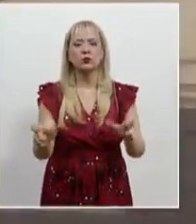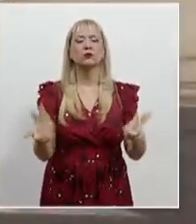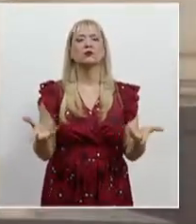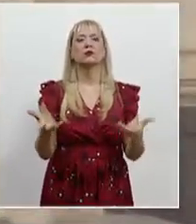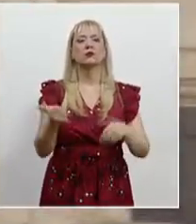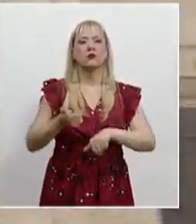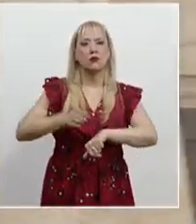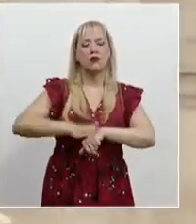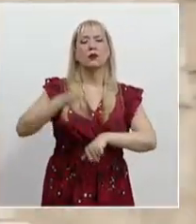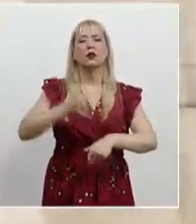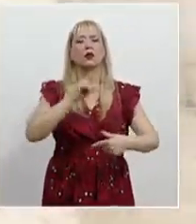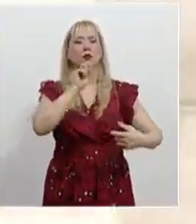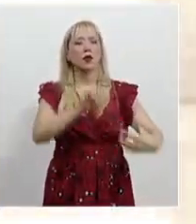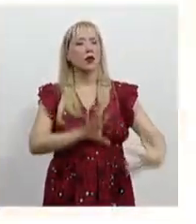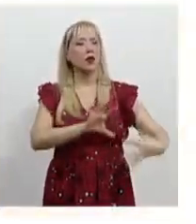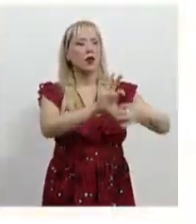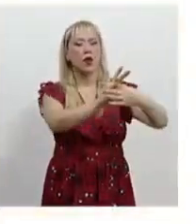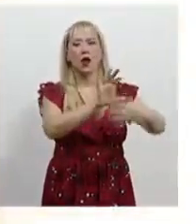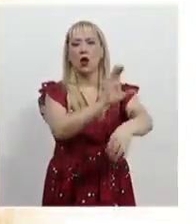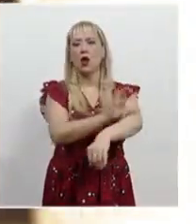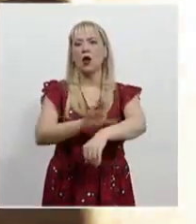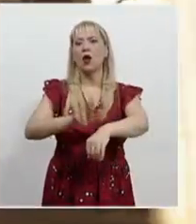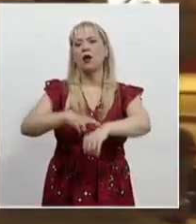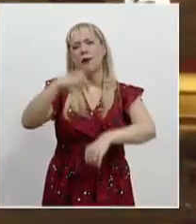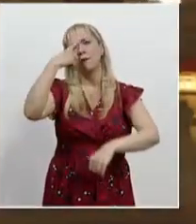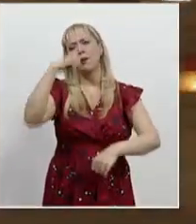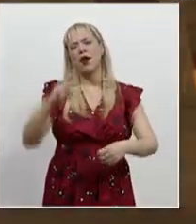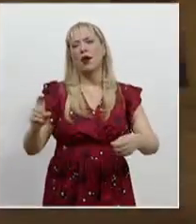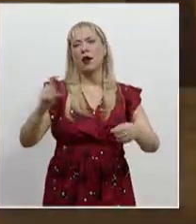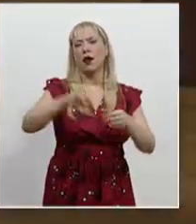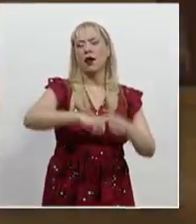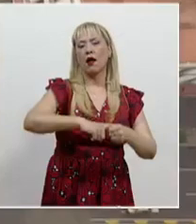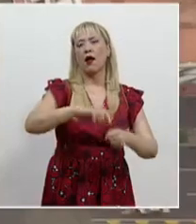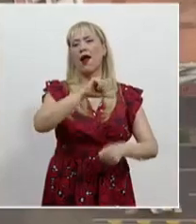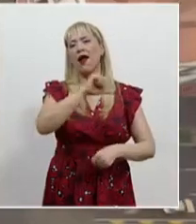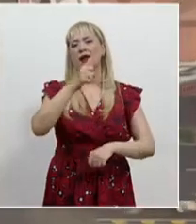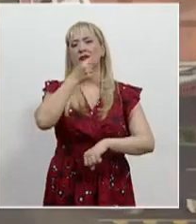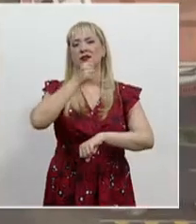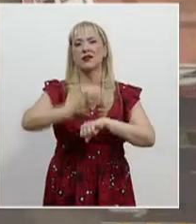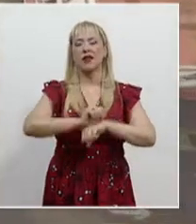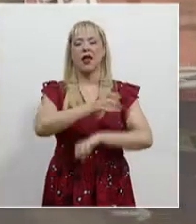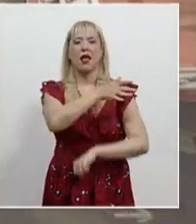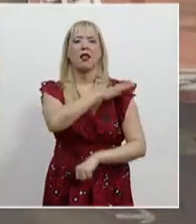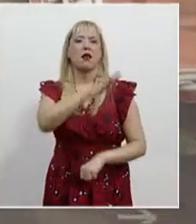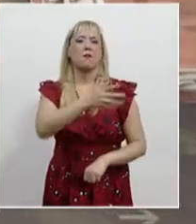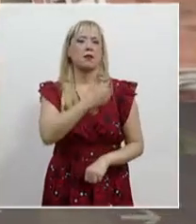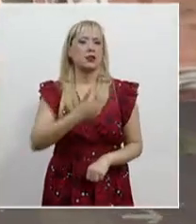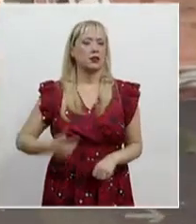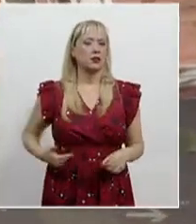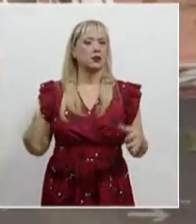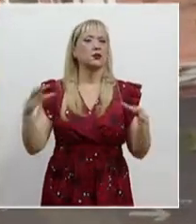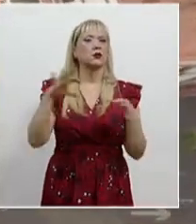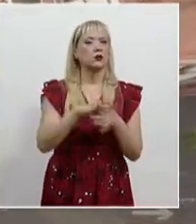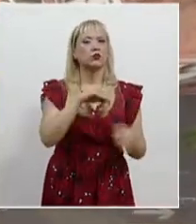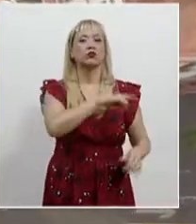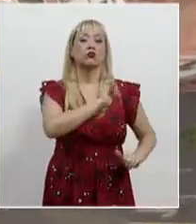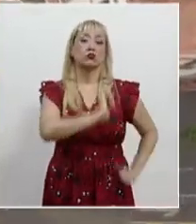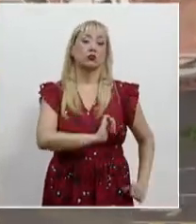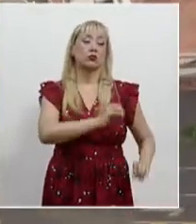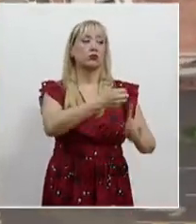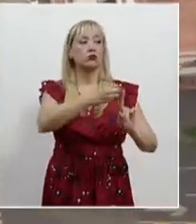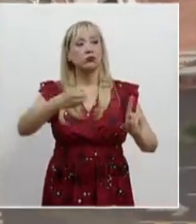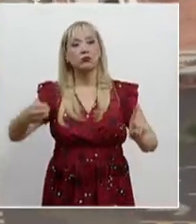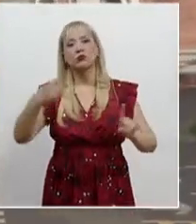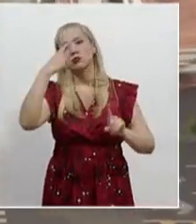la Secretaría de Enlace y Coordinación, que estará adscrita a la Secretaría General de la Presidencia. Tendrá a su cargo coordinar las